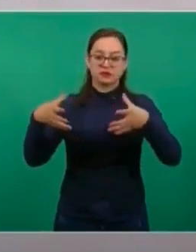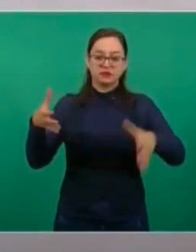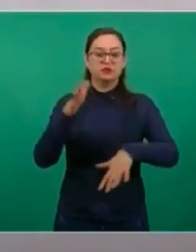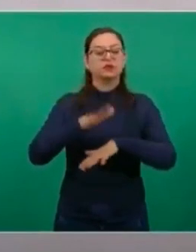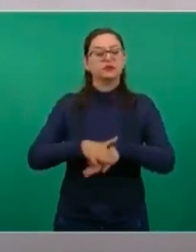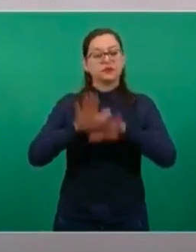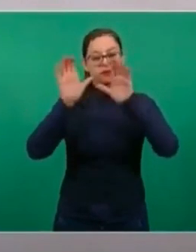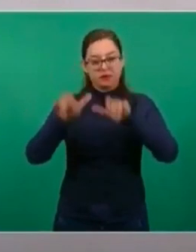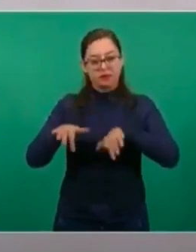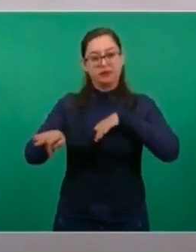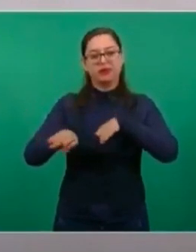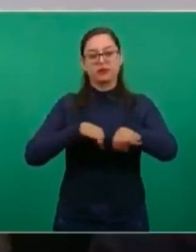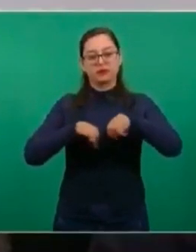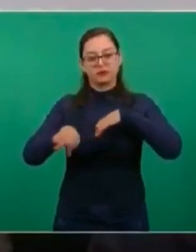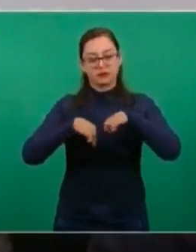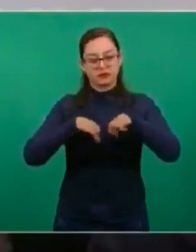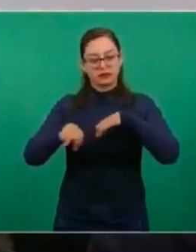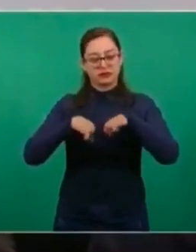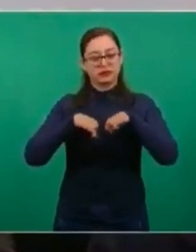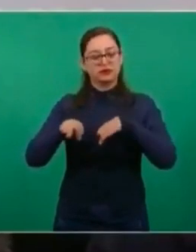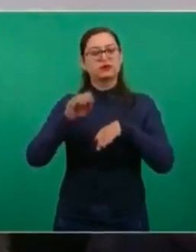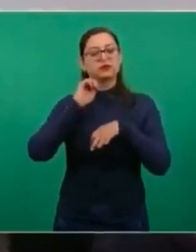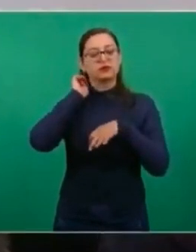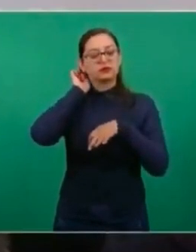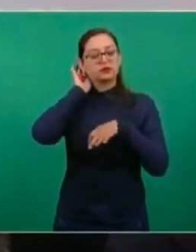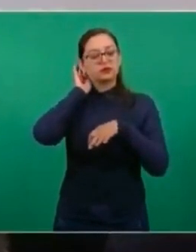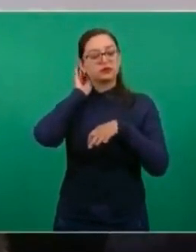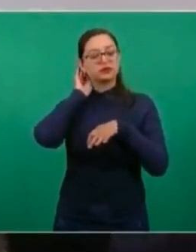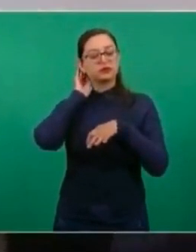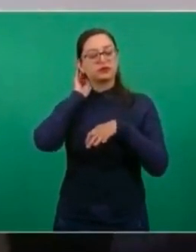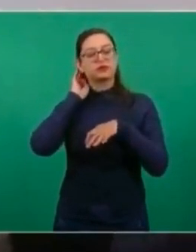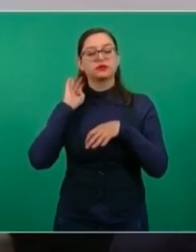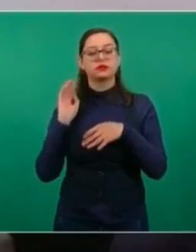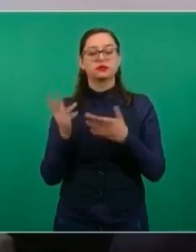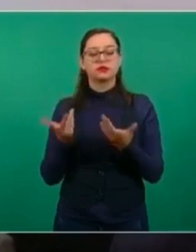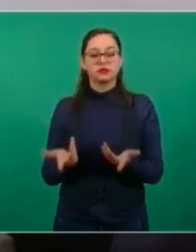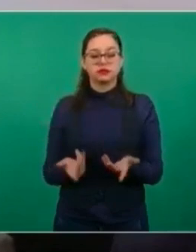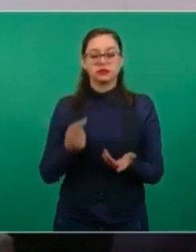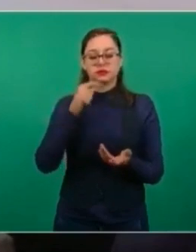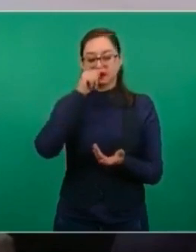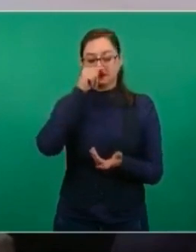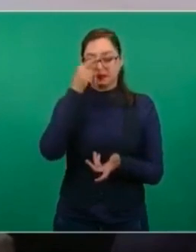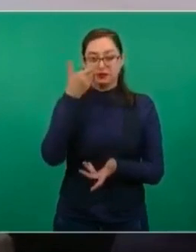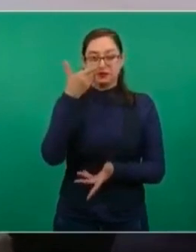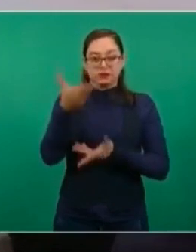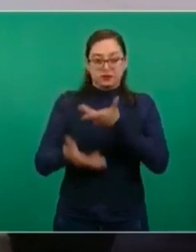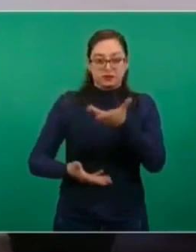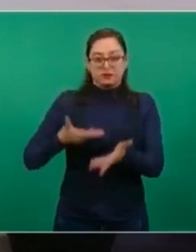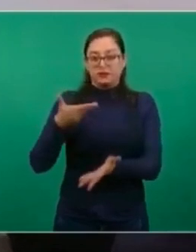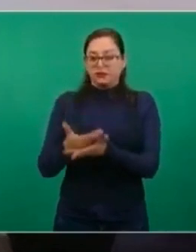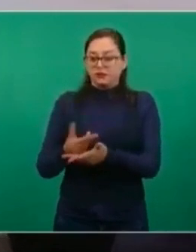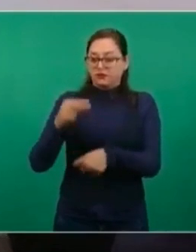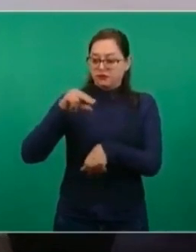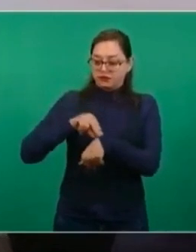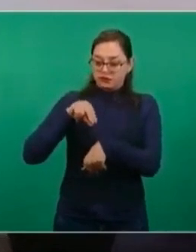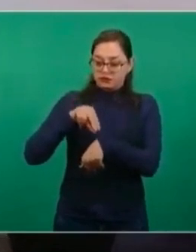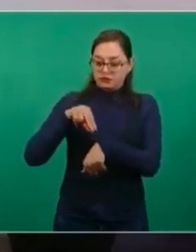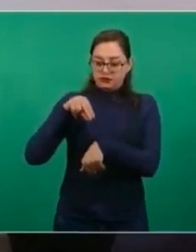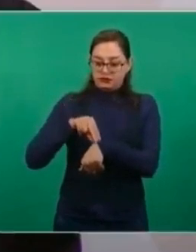empleos, cada vez va a haber más demanda de servicios médicos,